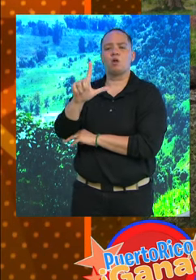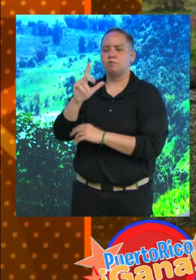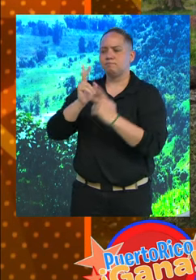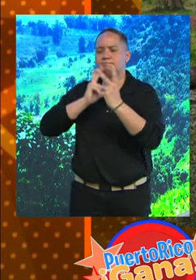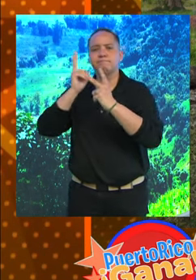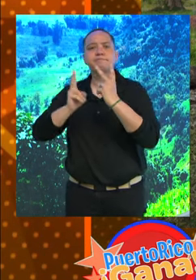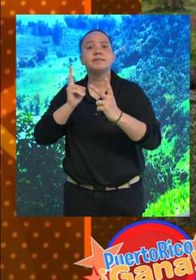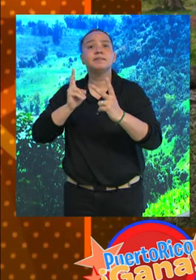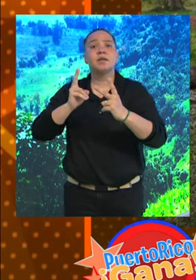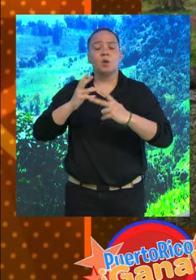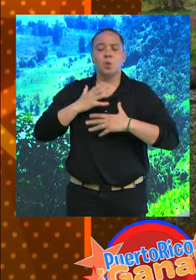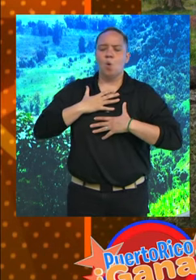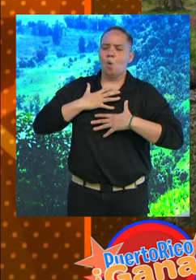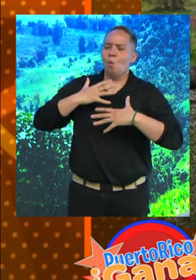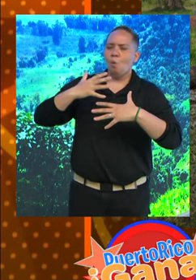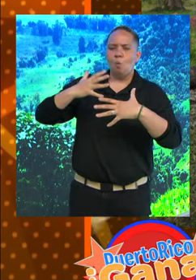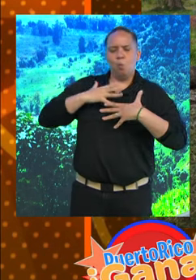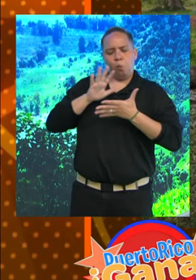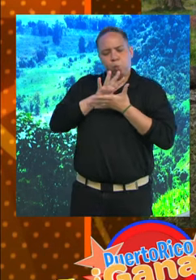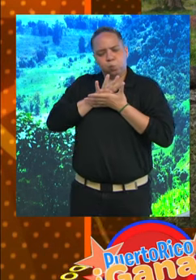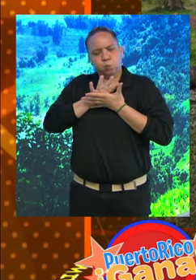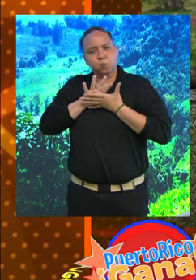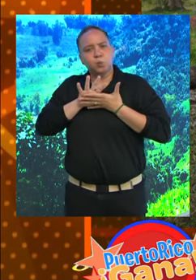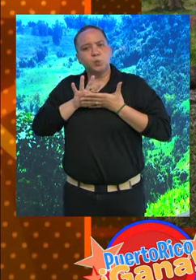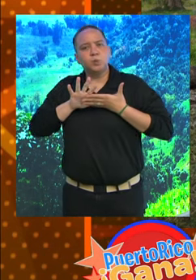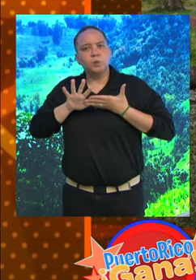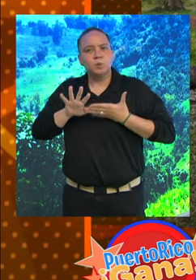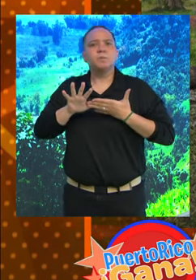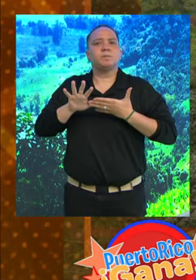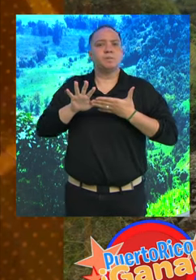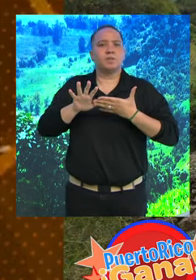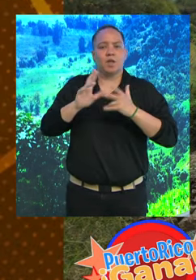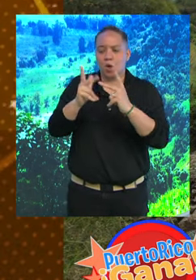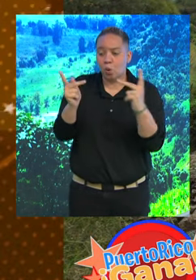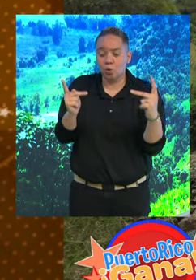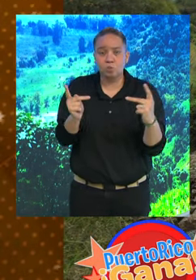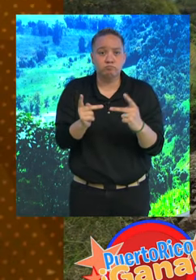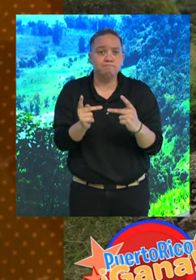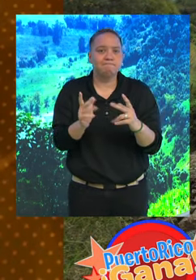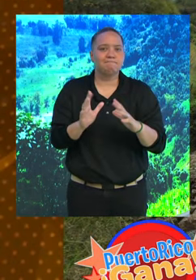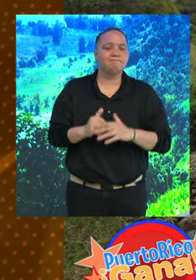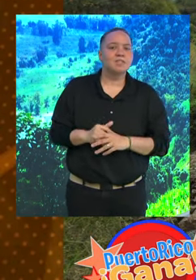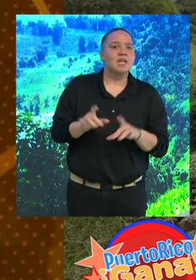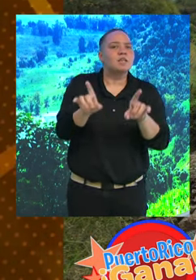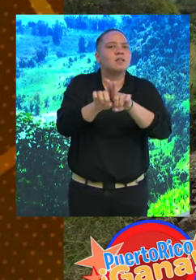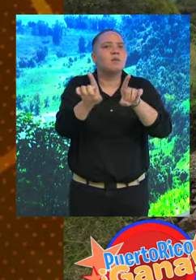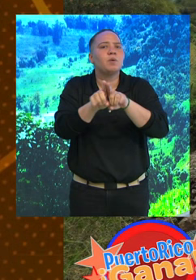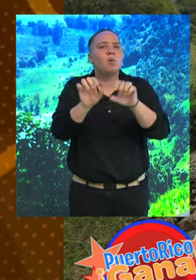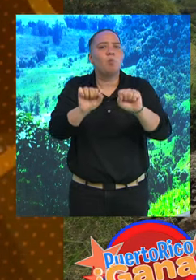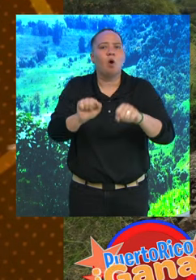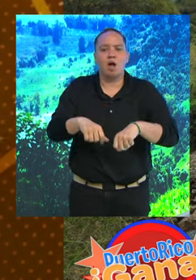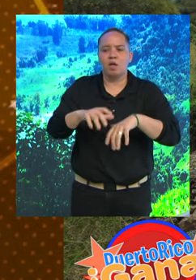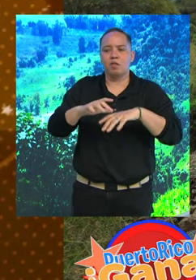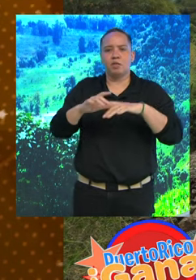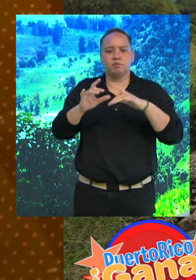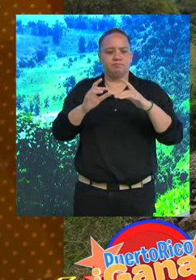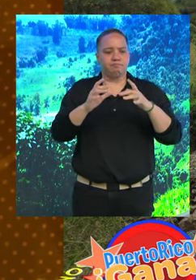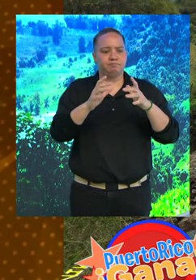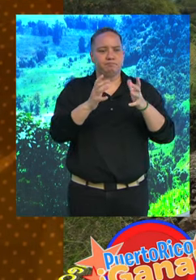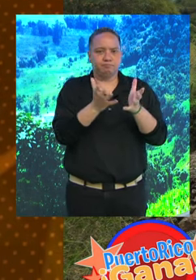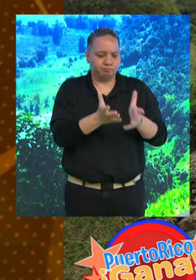ese recorrido, pues respirar ese aire puro, ese aire fresco en el lugar. También tú puedes montar tu propia canasta